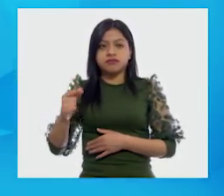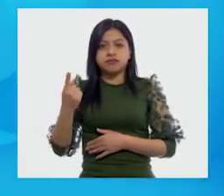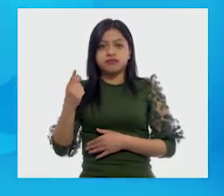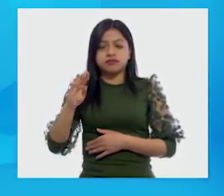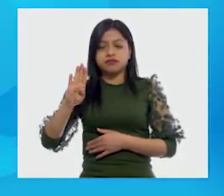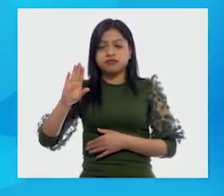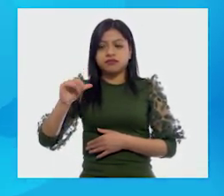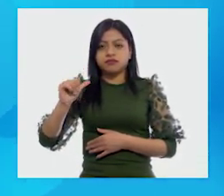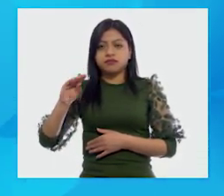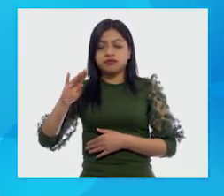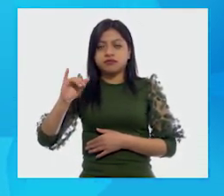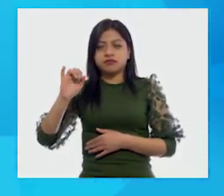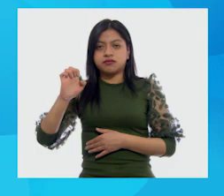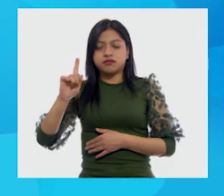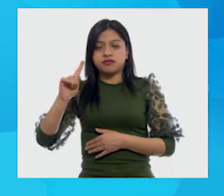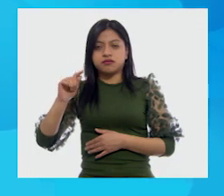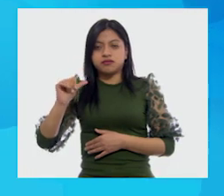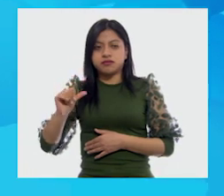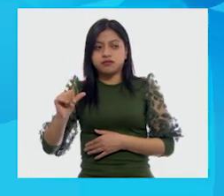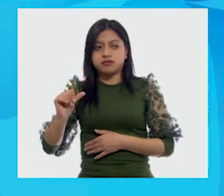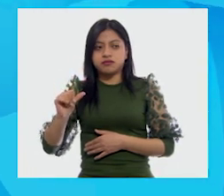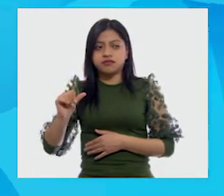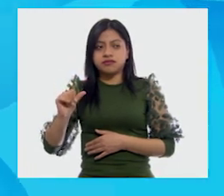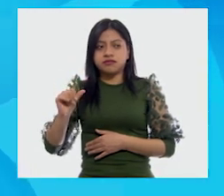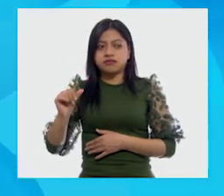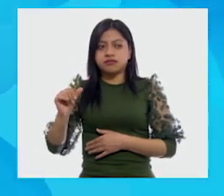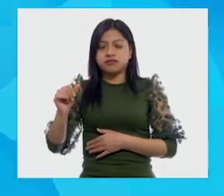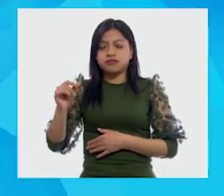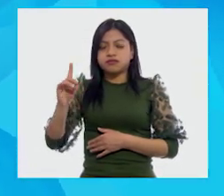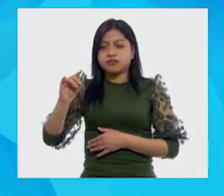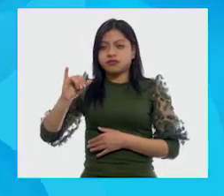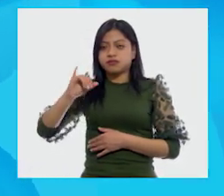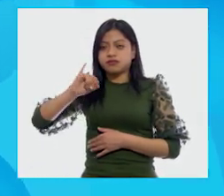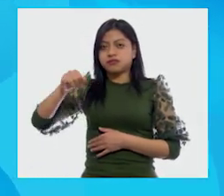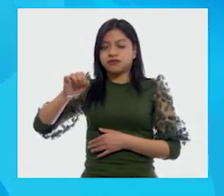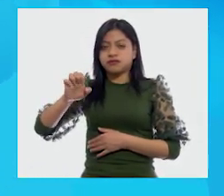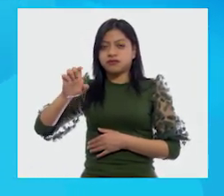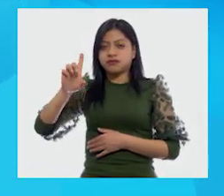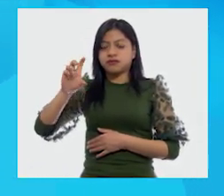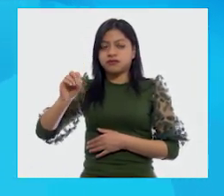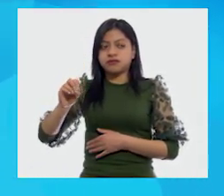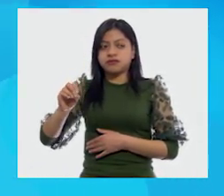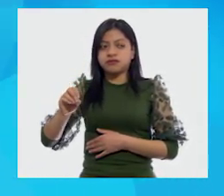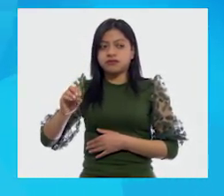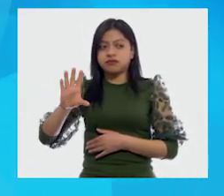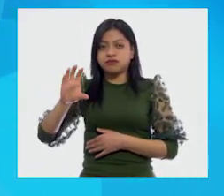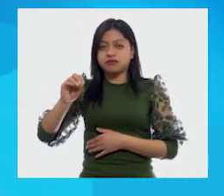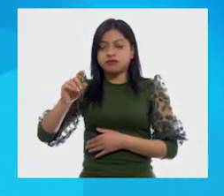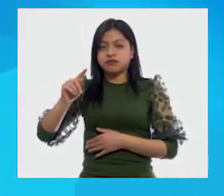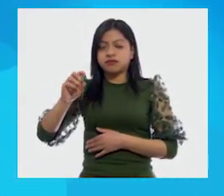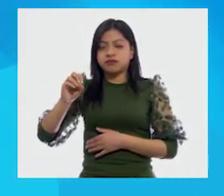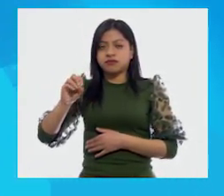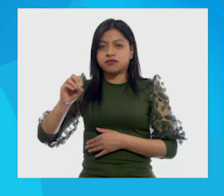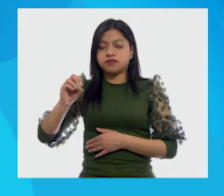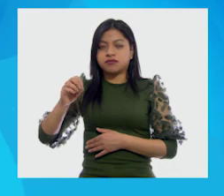coa, tabo, dihedo. Coto, gati,